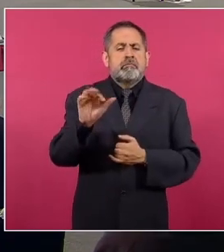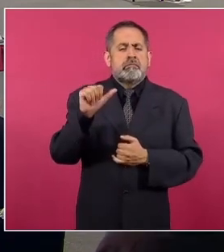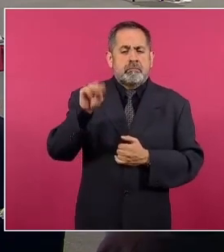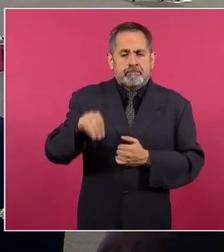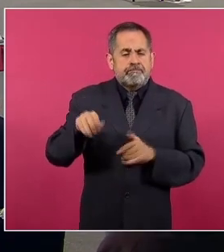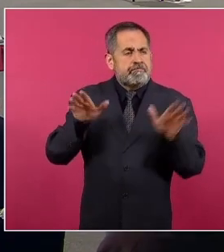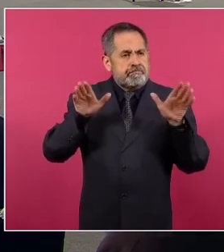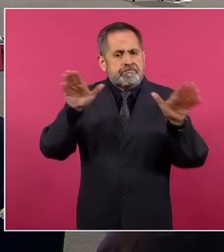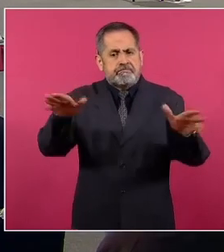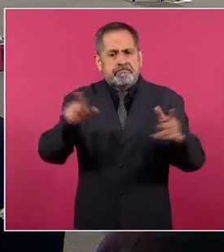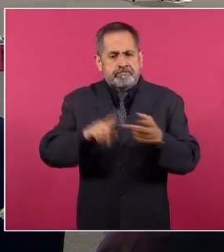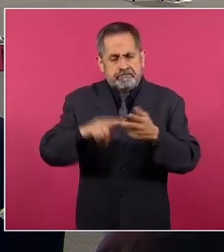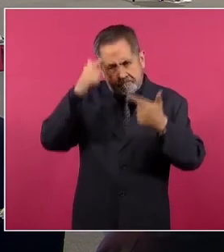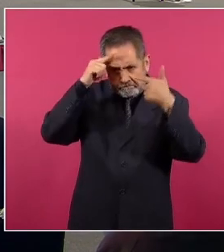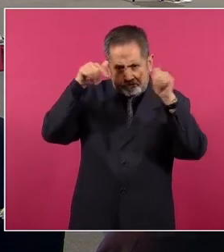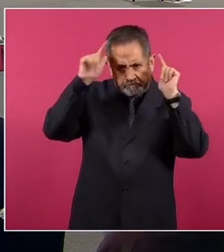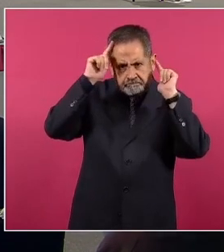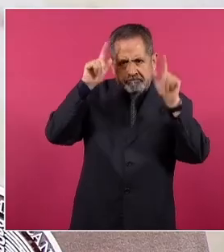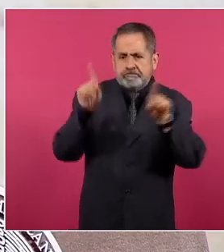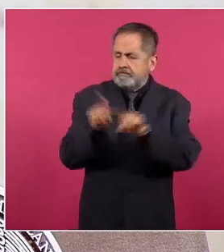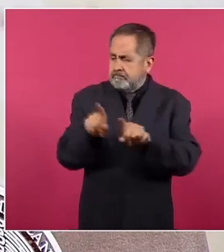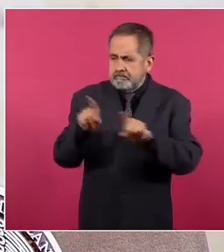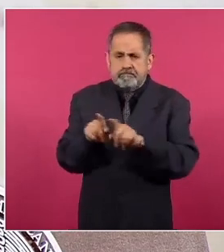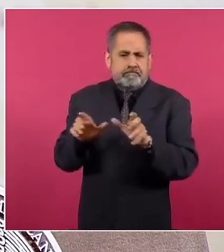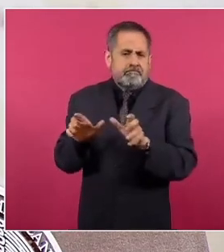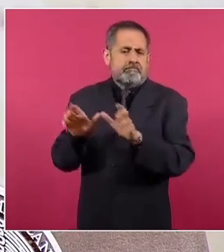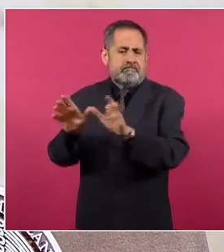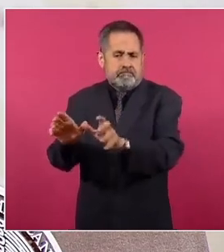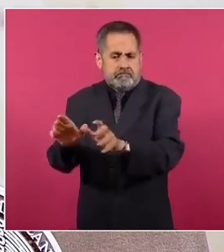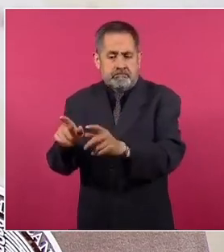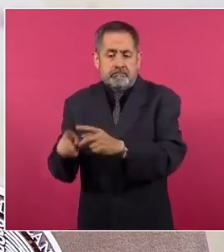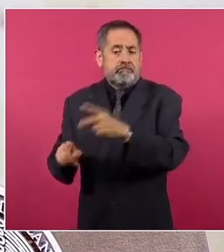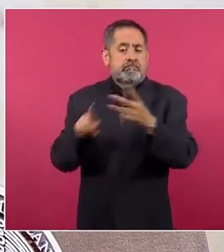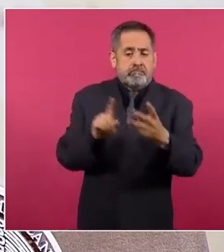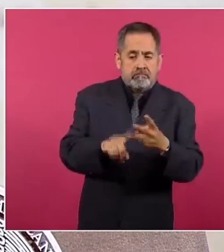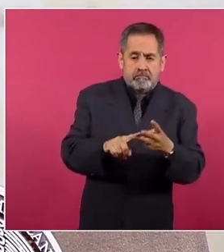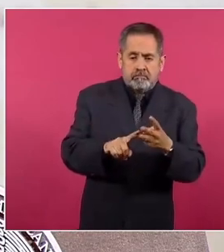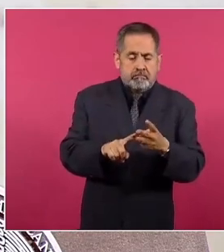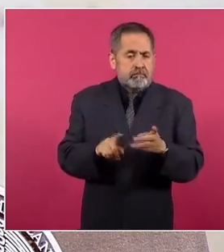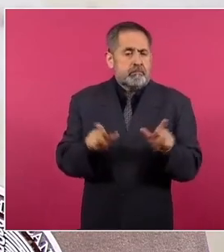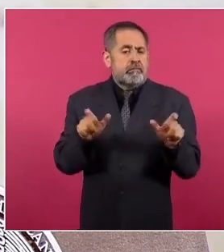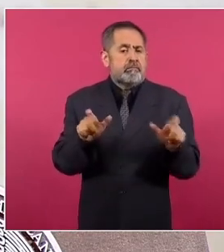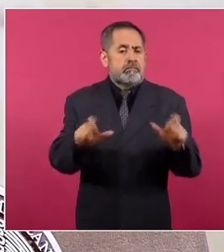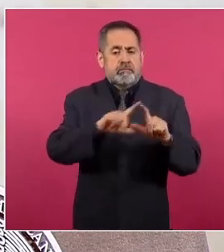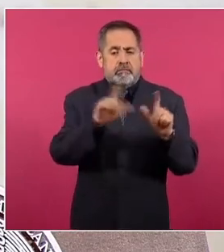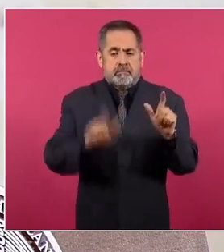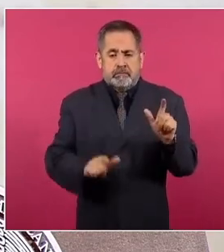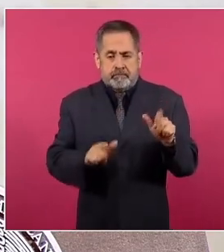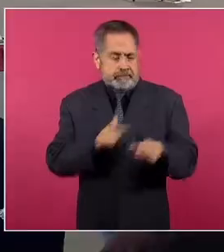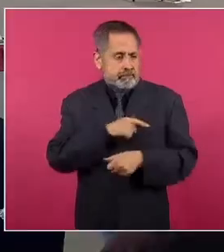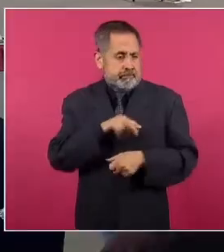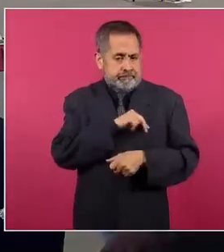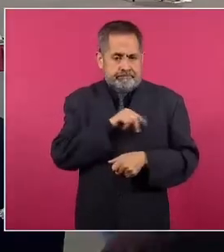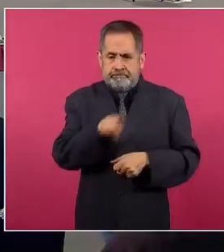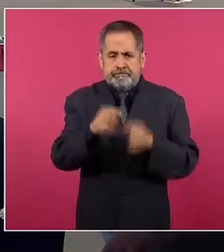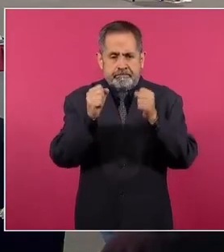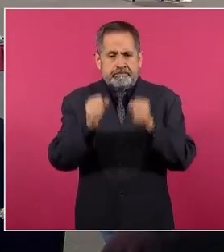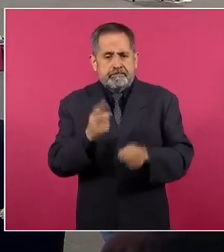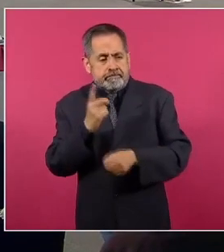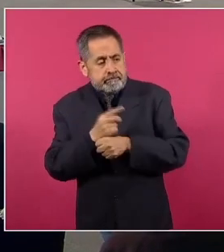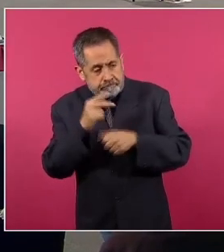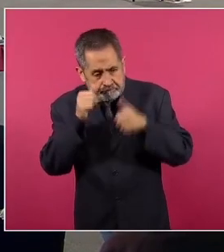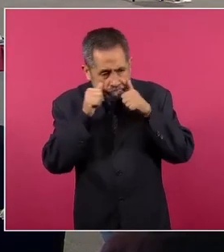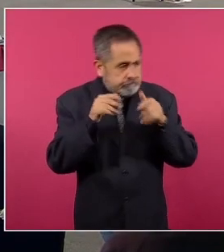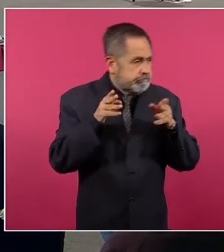Marina Armada de México, la Guardia Nacional debe ser un organismo abocado a la seguridad pública de la